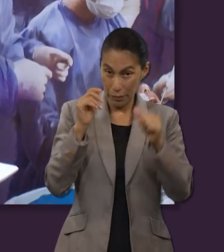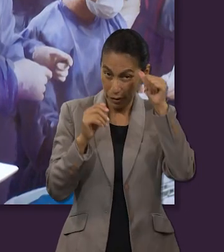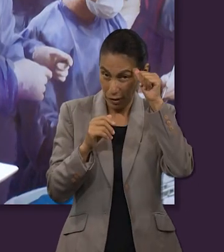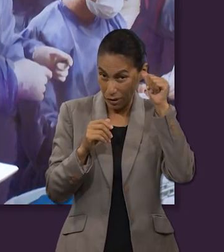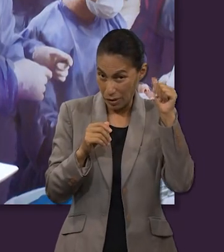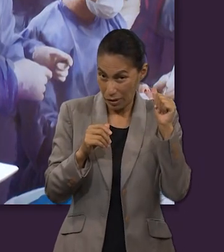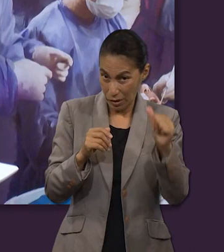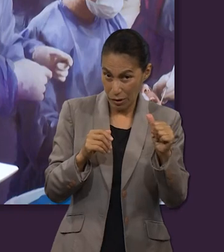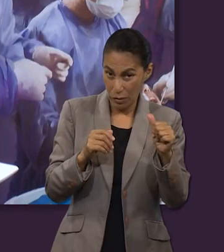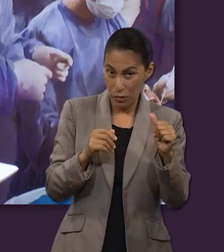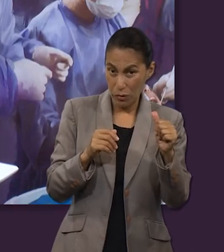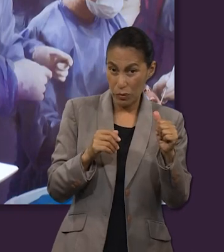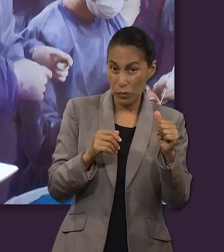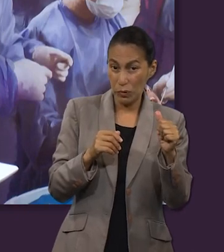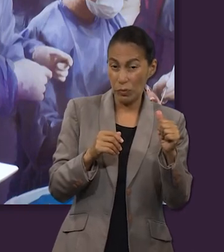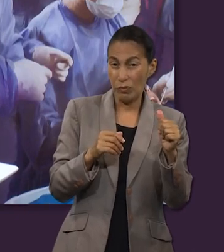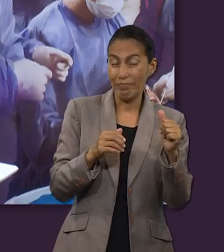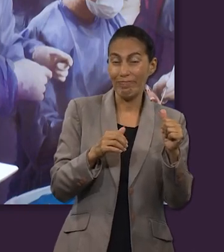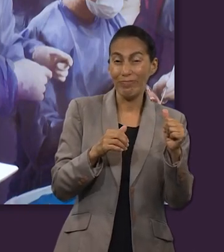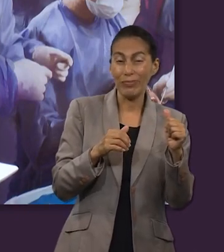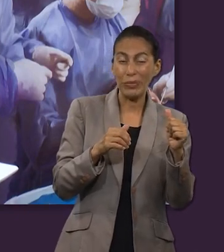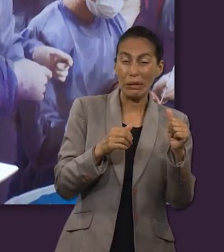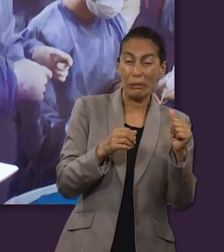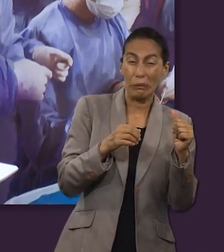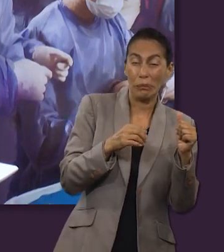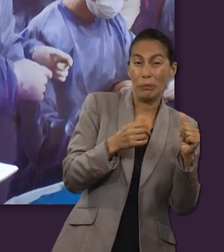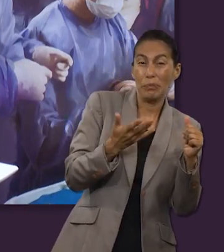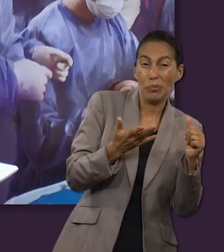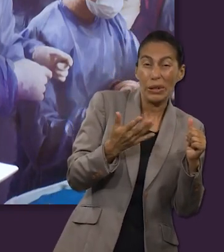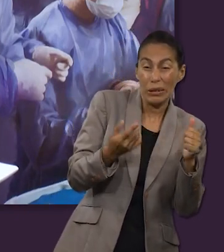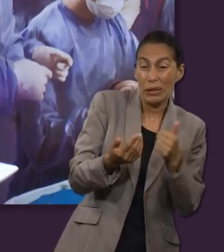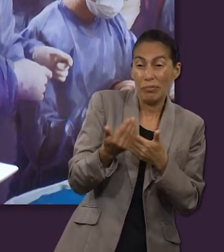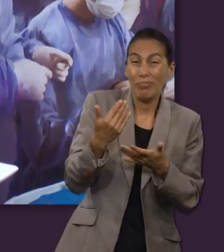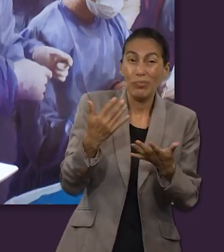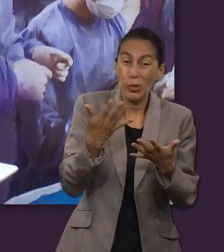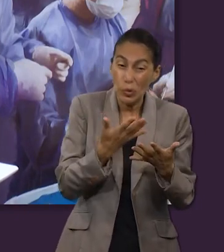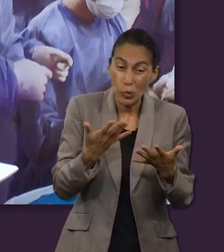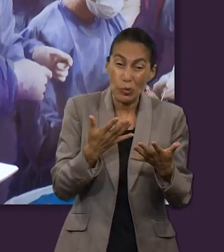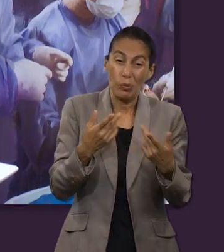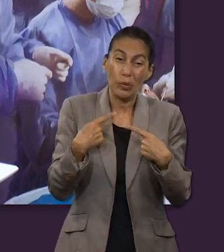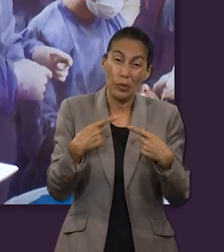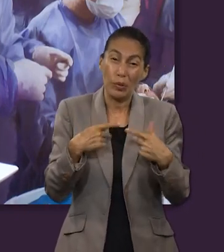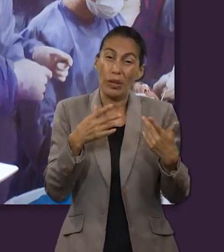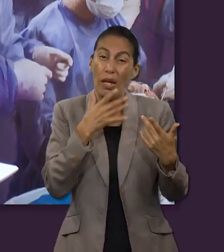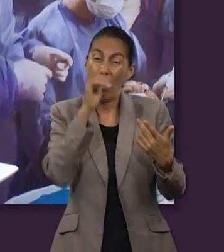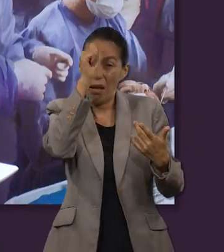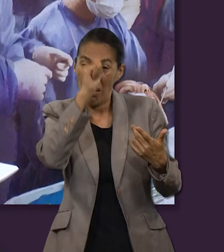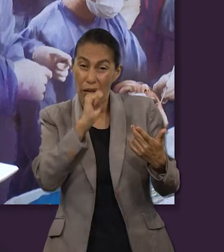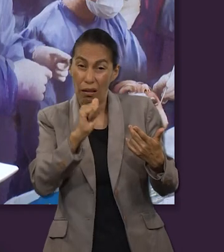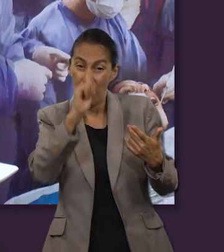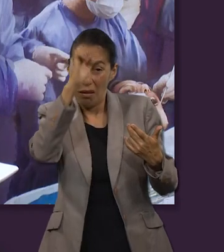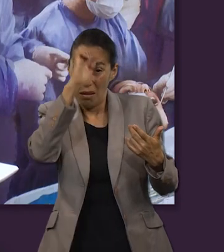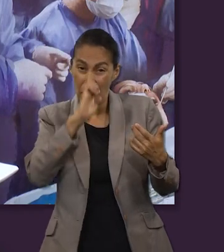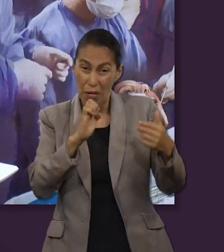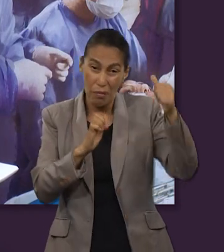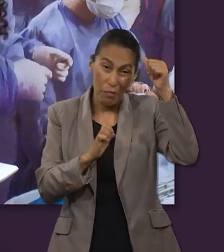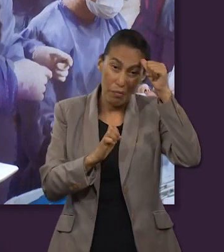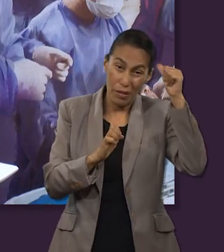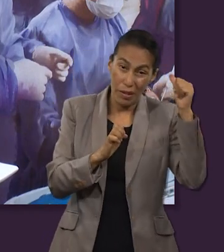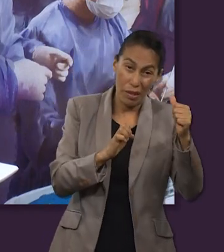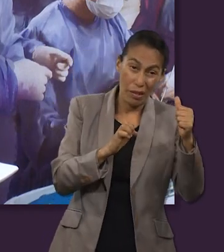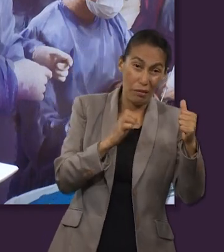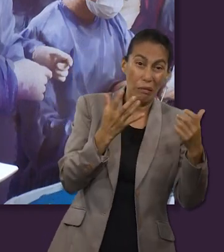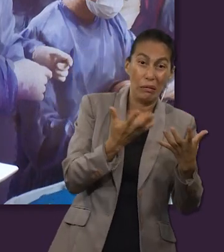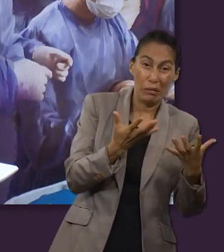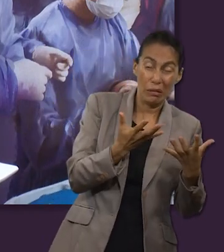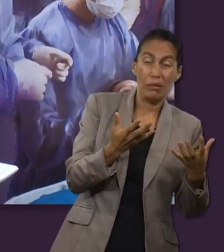cosa que cuando el pecado entró al mundo, cuando Adán y Eva pecaron, no fue